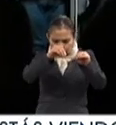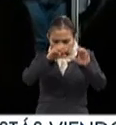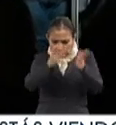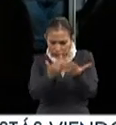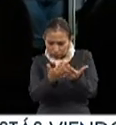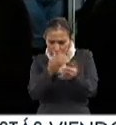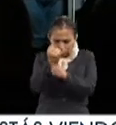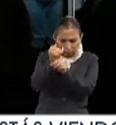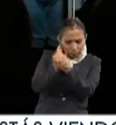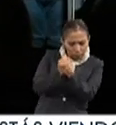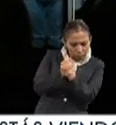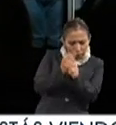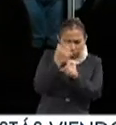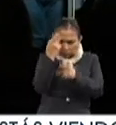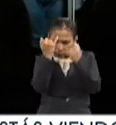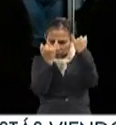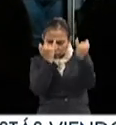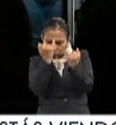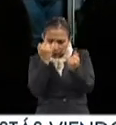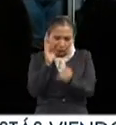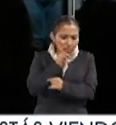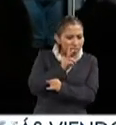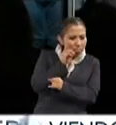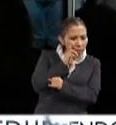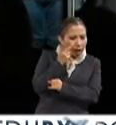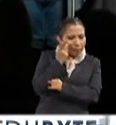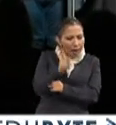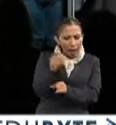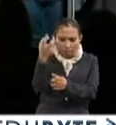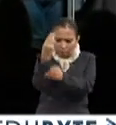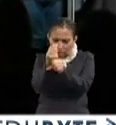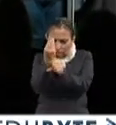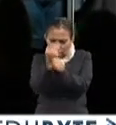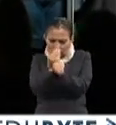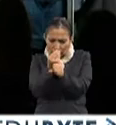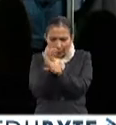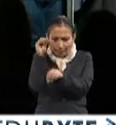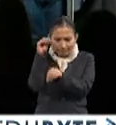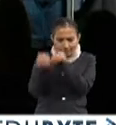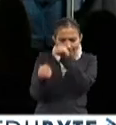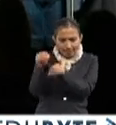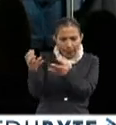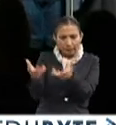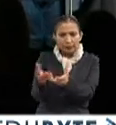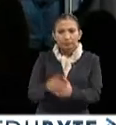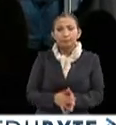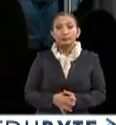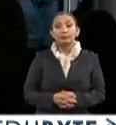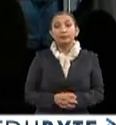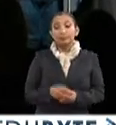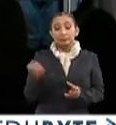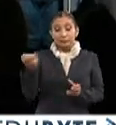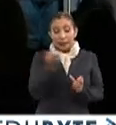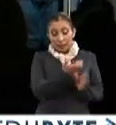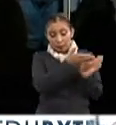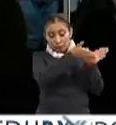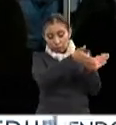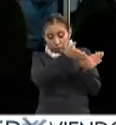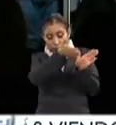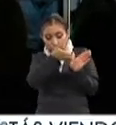investigar, desarrollar, probar, ajustar, fabricar. Y esta